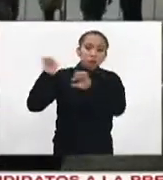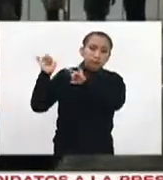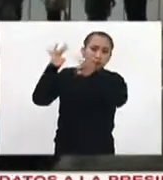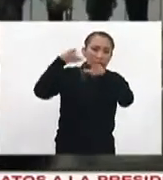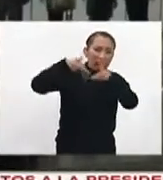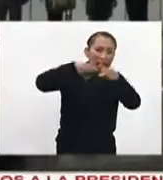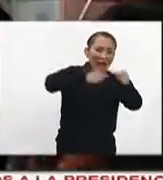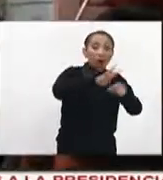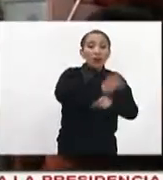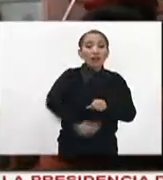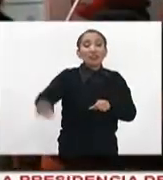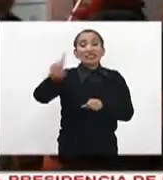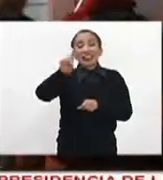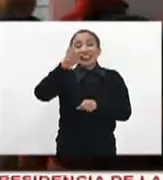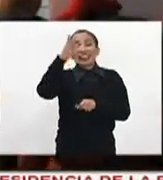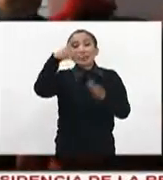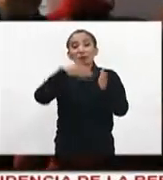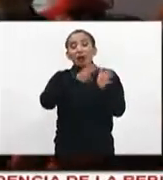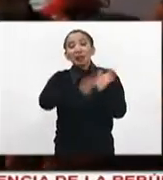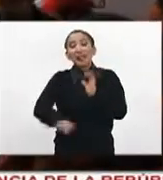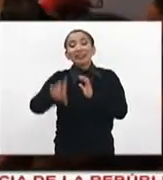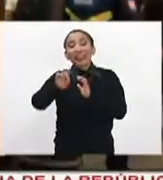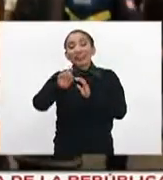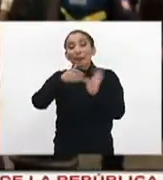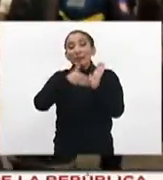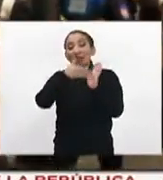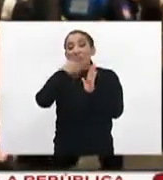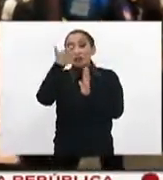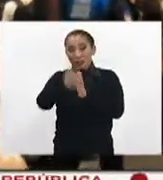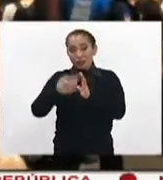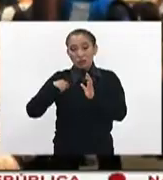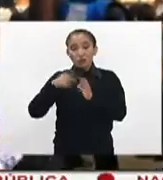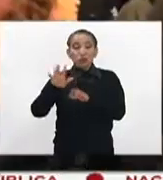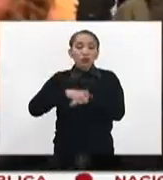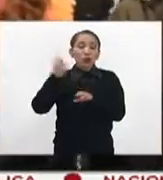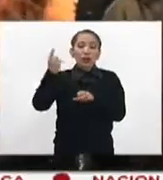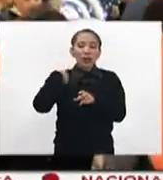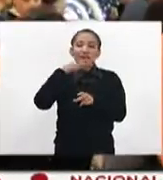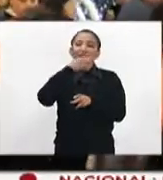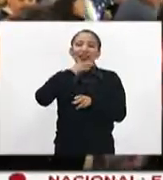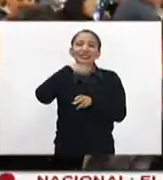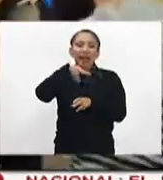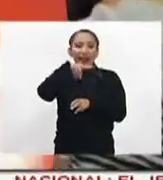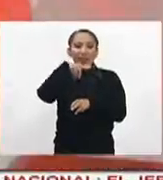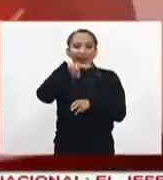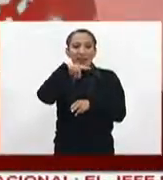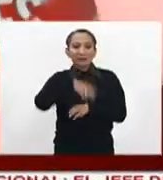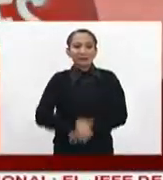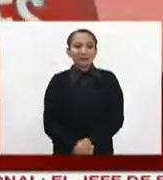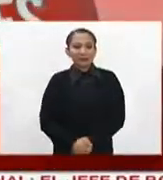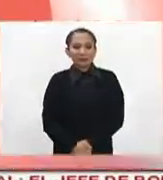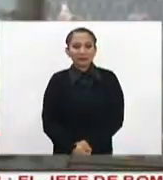derrama económica de 433.430 millones de pesos por concepto de las fiestas de fin de año.